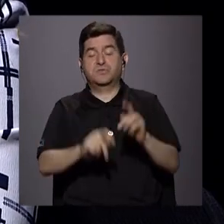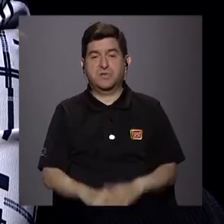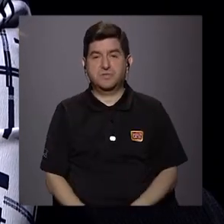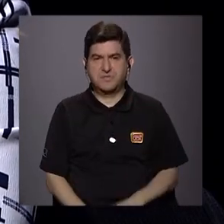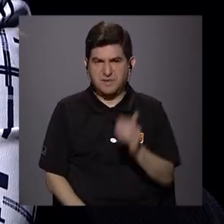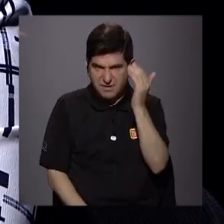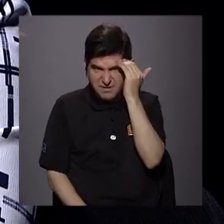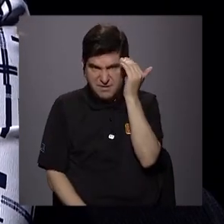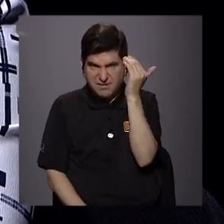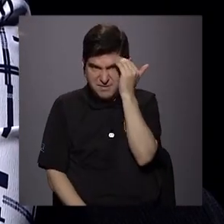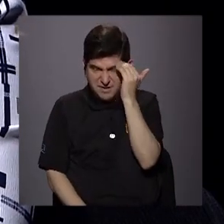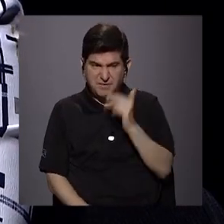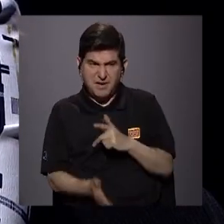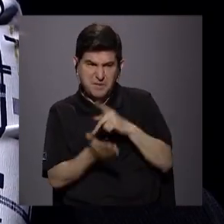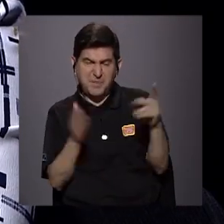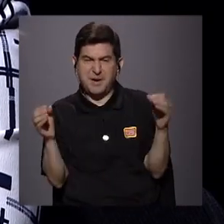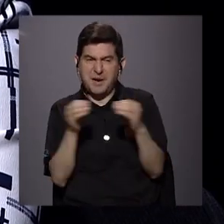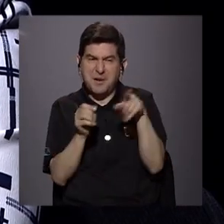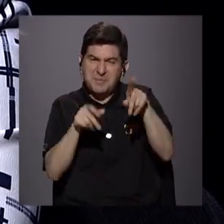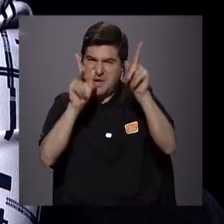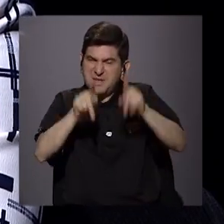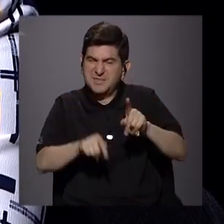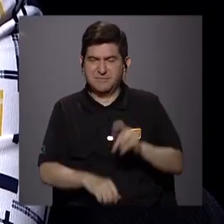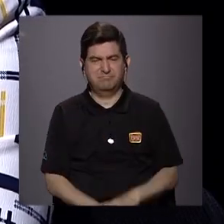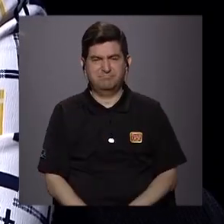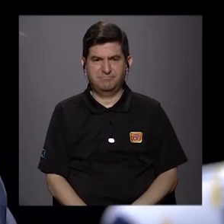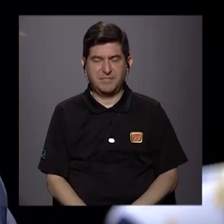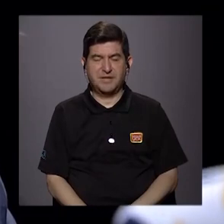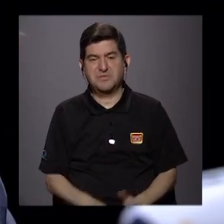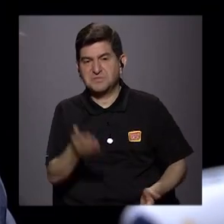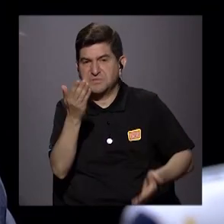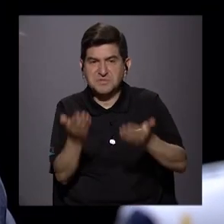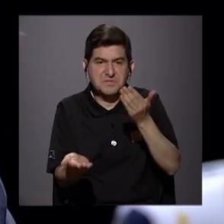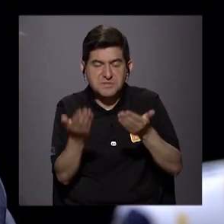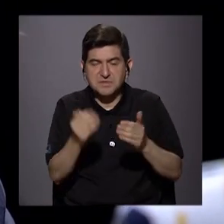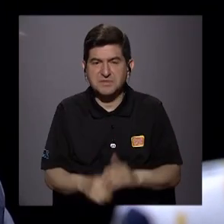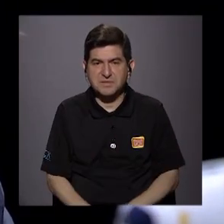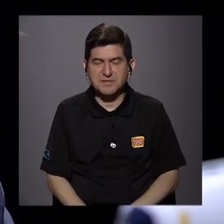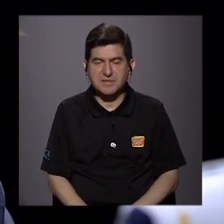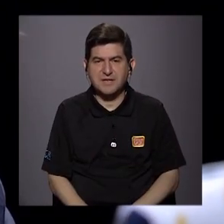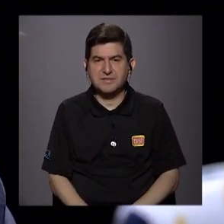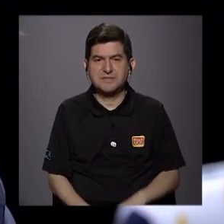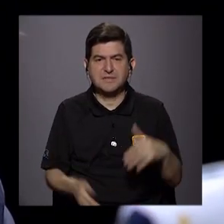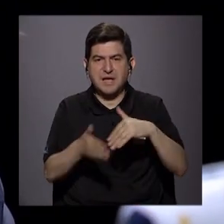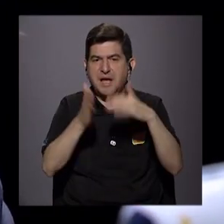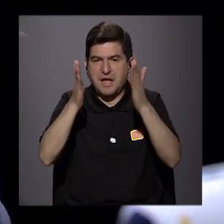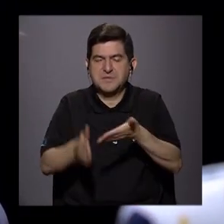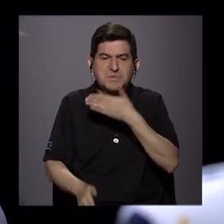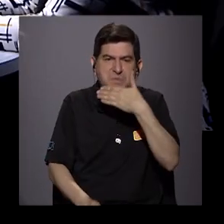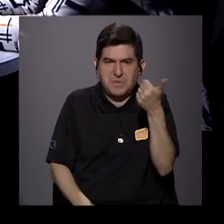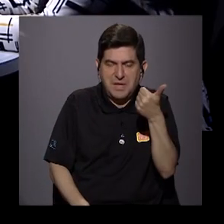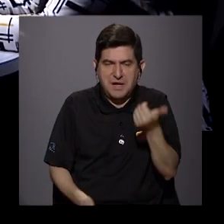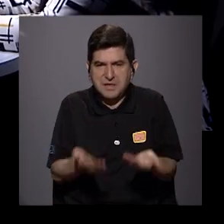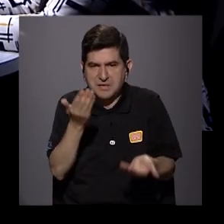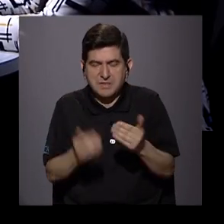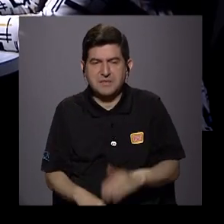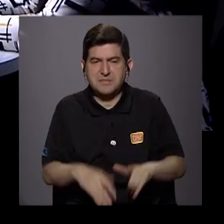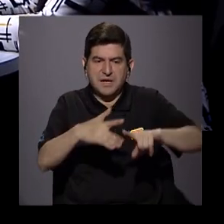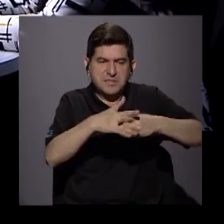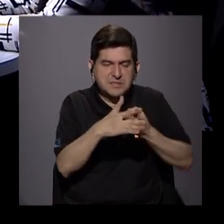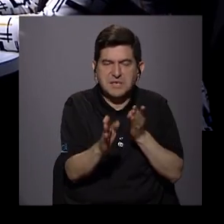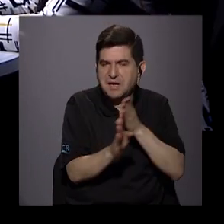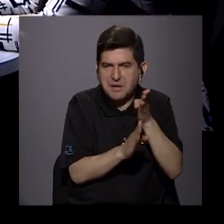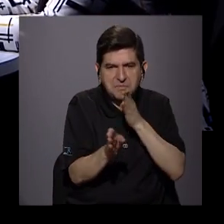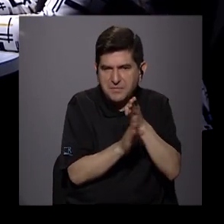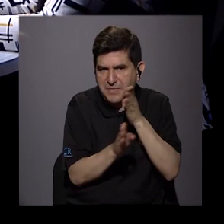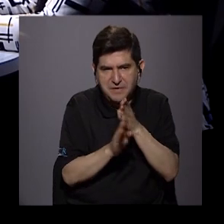por saber que tiene que pagarle más a esa persona, ¿verdad? Entonces optan por estudiantes que están, digamos, empezando